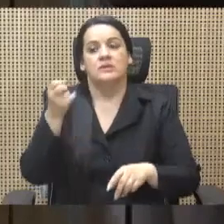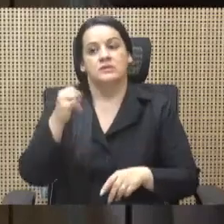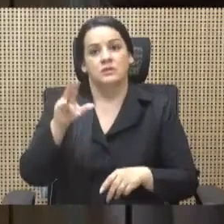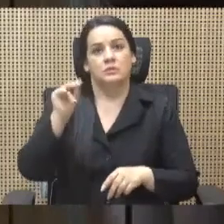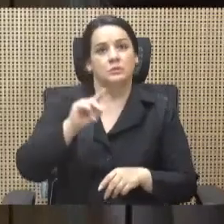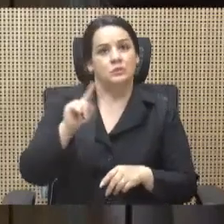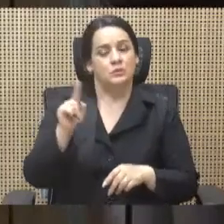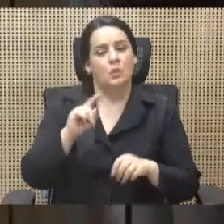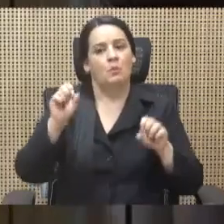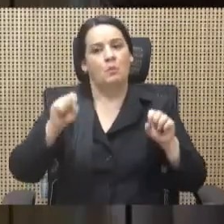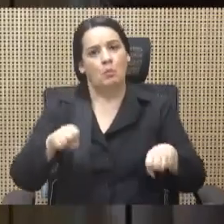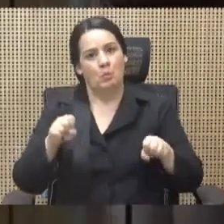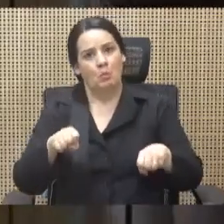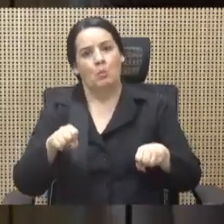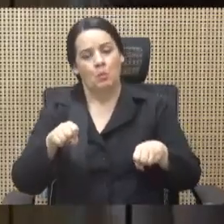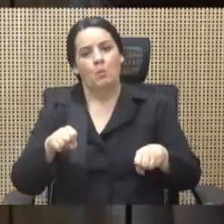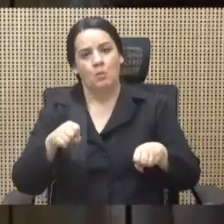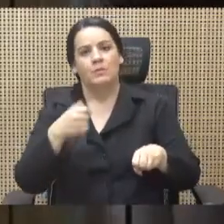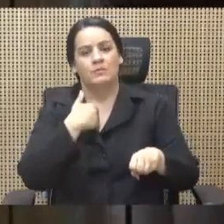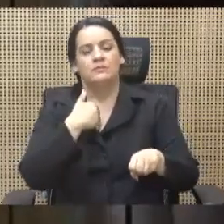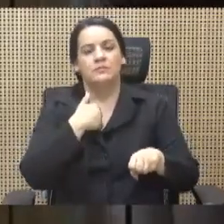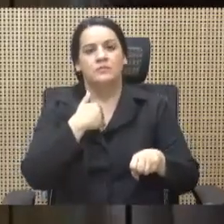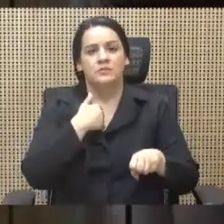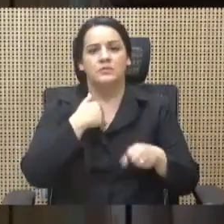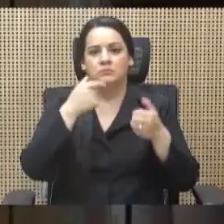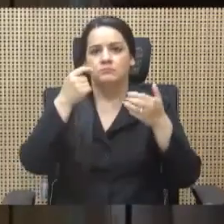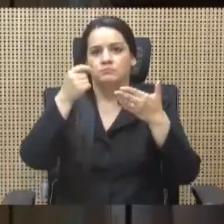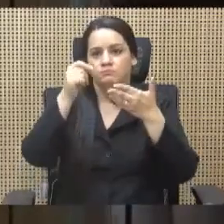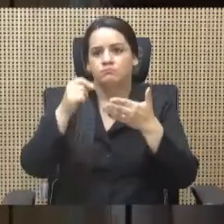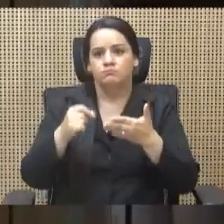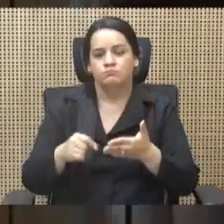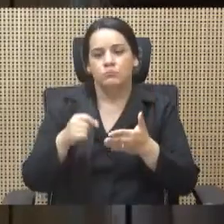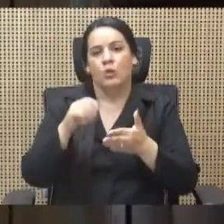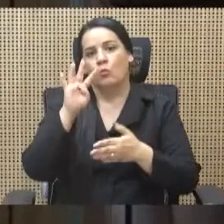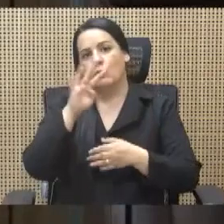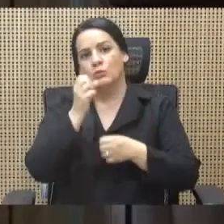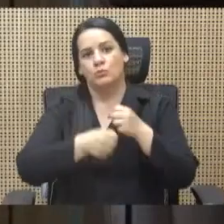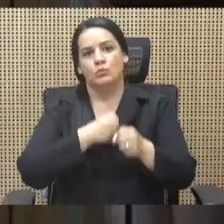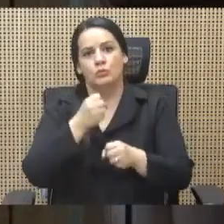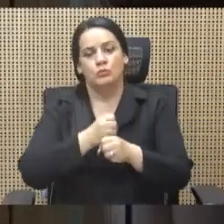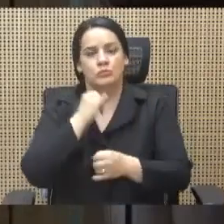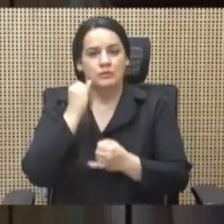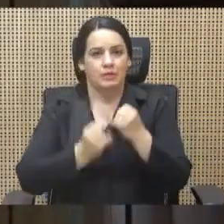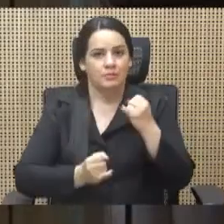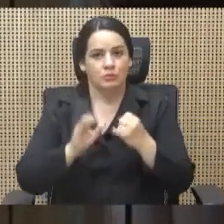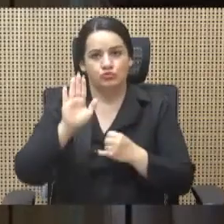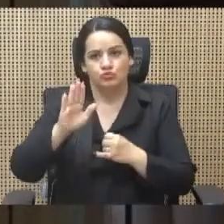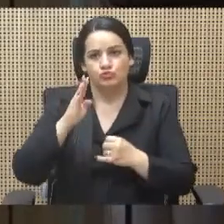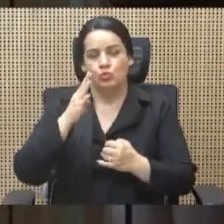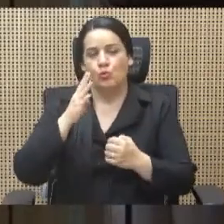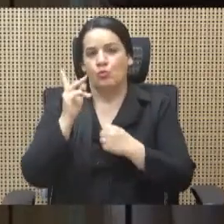que estén a cuatro años de cumplir su condena y demás, para poder salir a la calle. Pero resulta ser